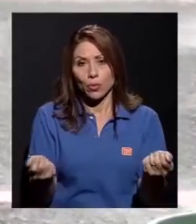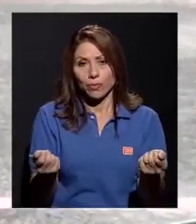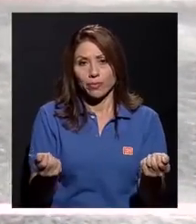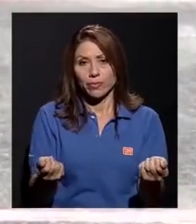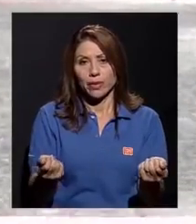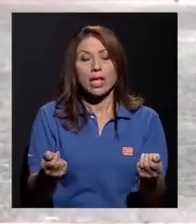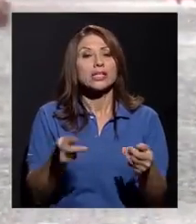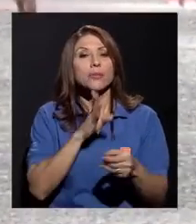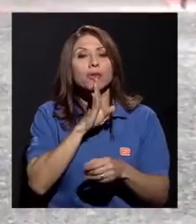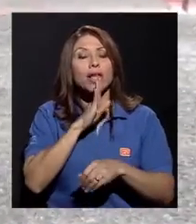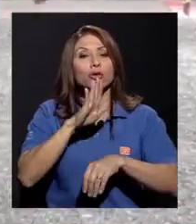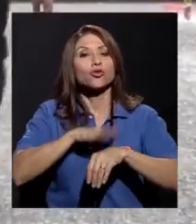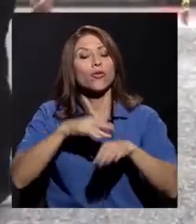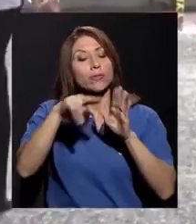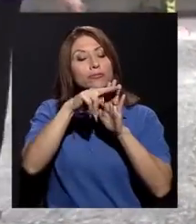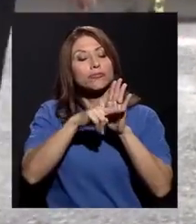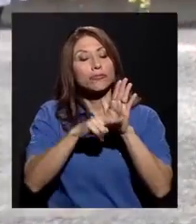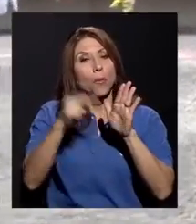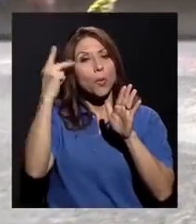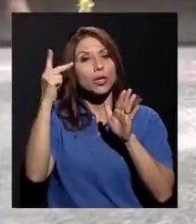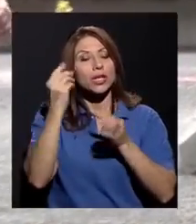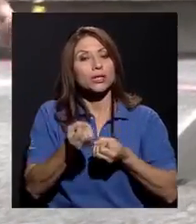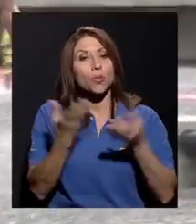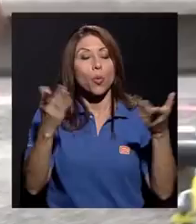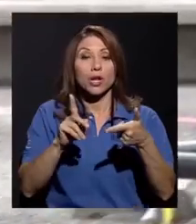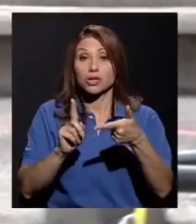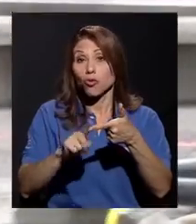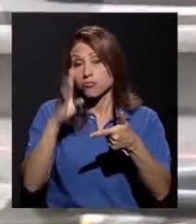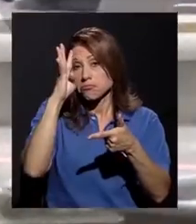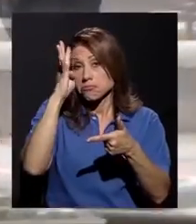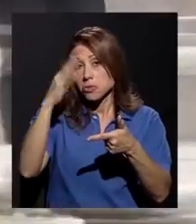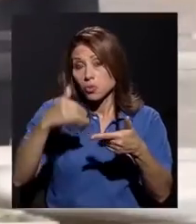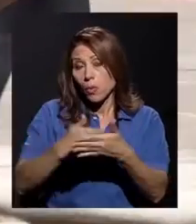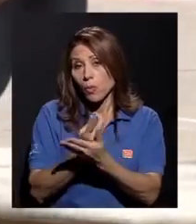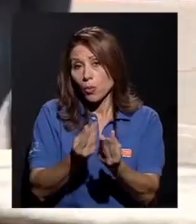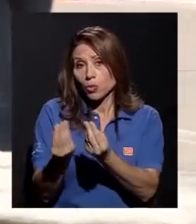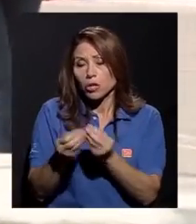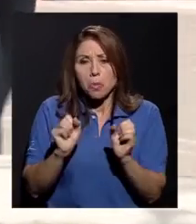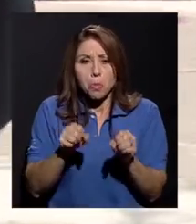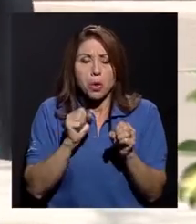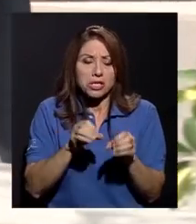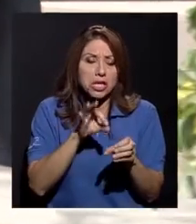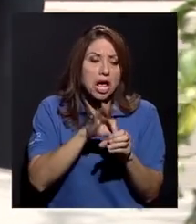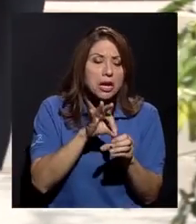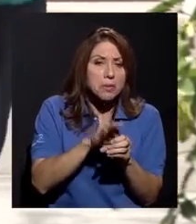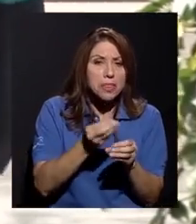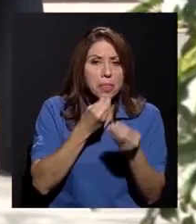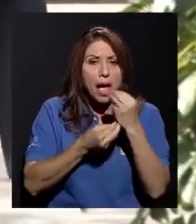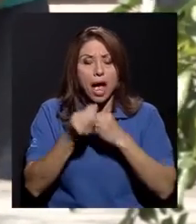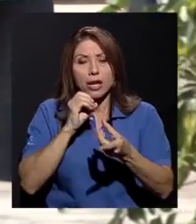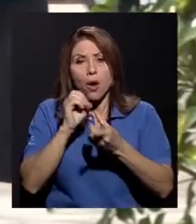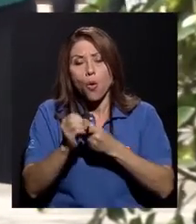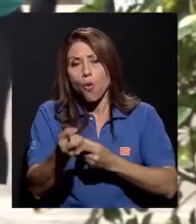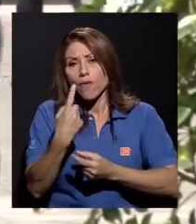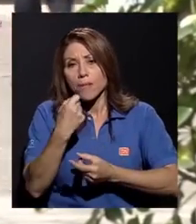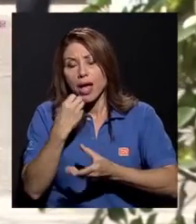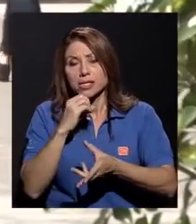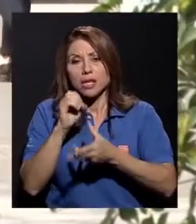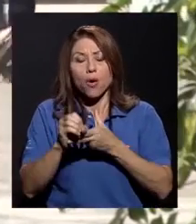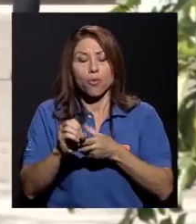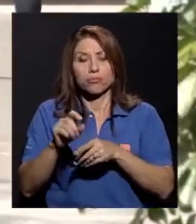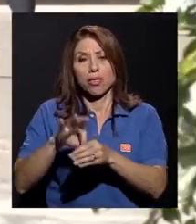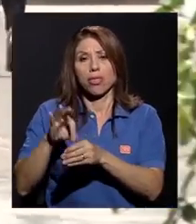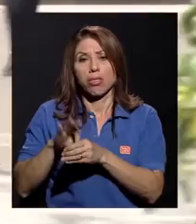desde establecimiento de políticas públicas hasta el desarrollo de un nuevo producto que puede ser tanto en el área agroalimentaria, en el área de la farmacia, en el área agrícola,